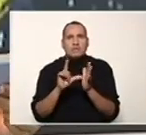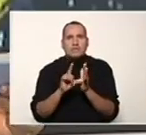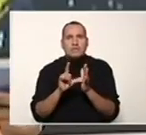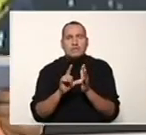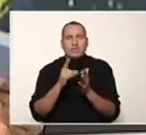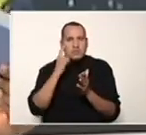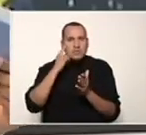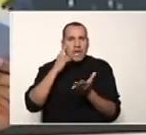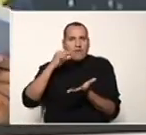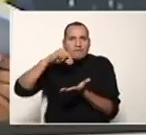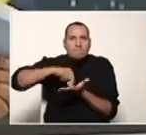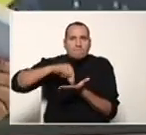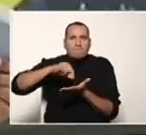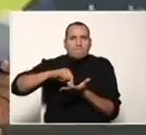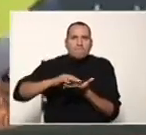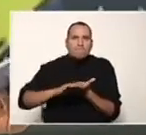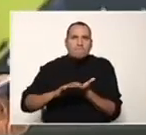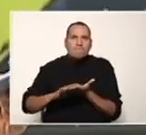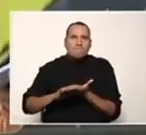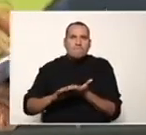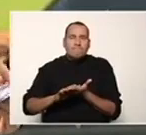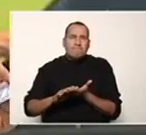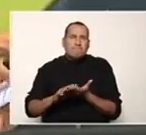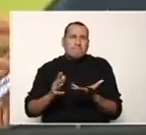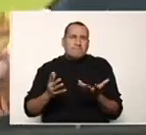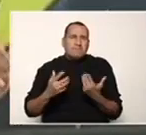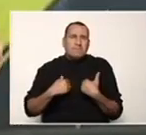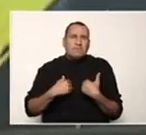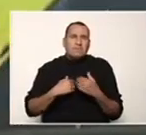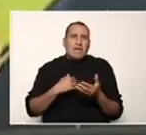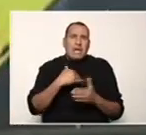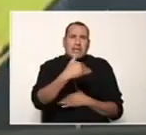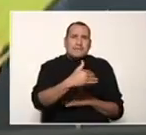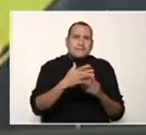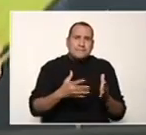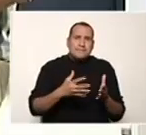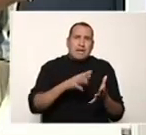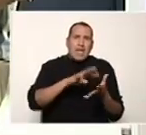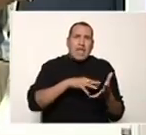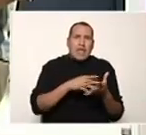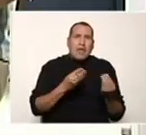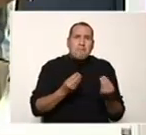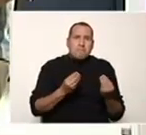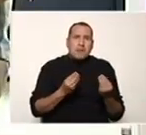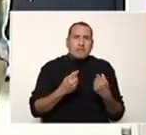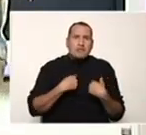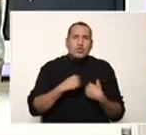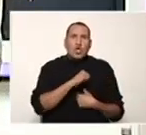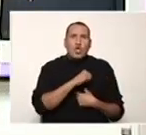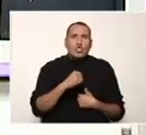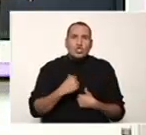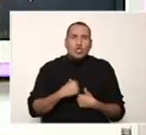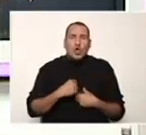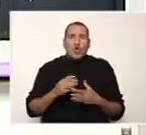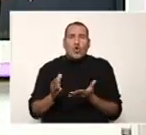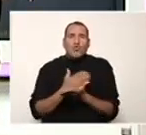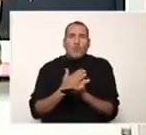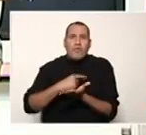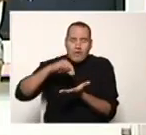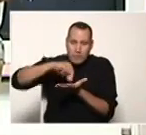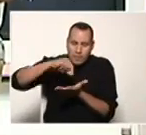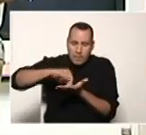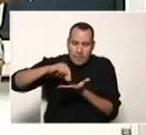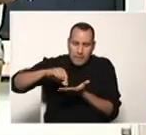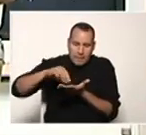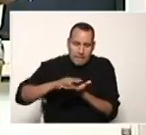regleta que no utilizan la caja aritmética, sino que resuelven directamente la operación en la regleta. es válido. Y es válido. Recuerden que escribirlo en